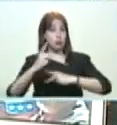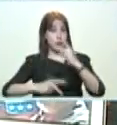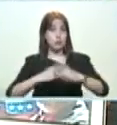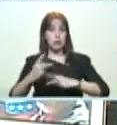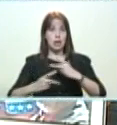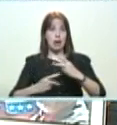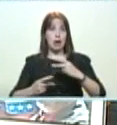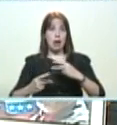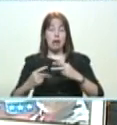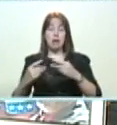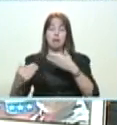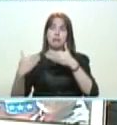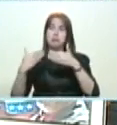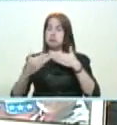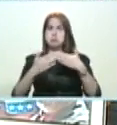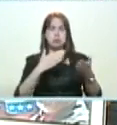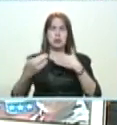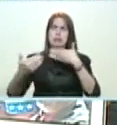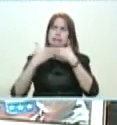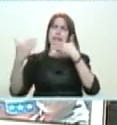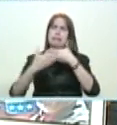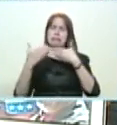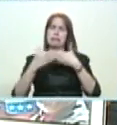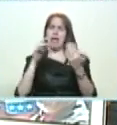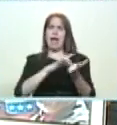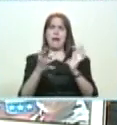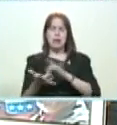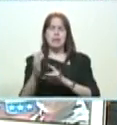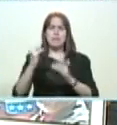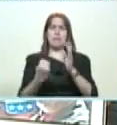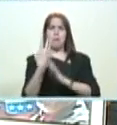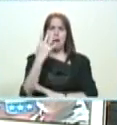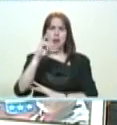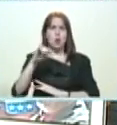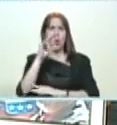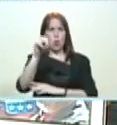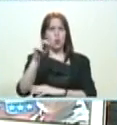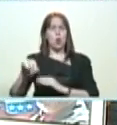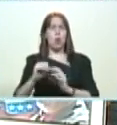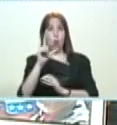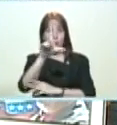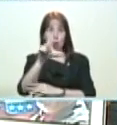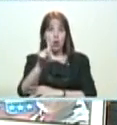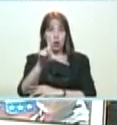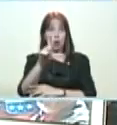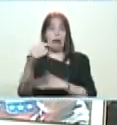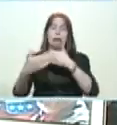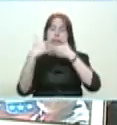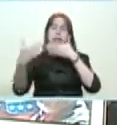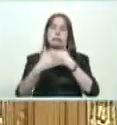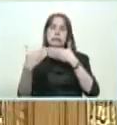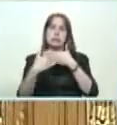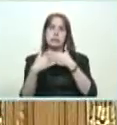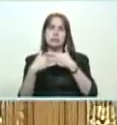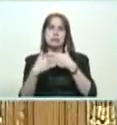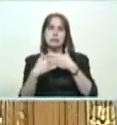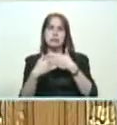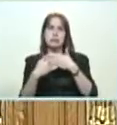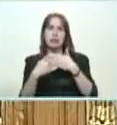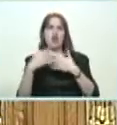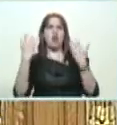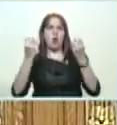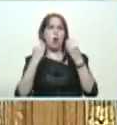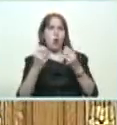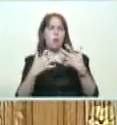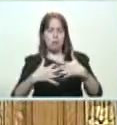A pesar del ataque violento de abril, mayo, junio, julio. ¿Atacaron? ¿Cómo hacía